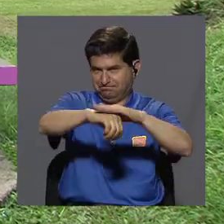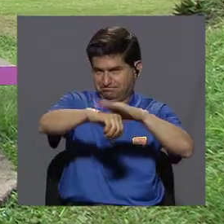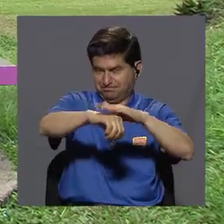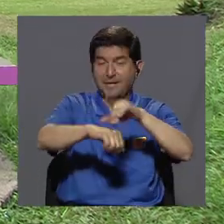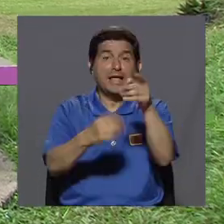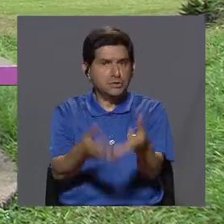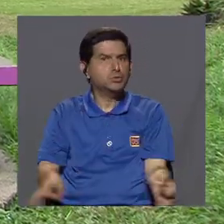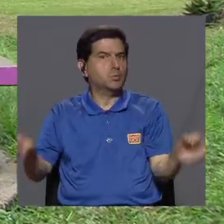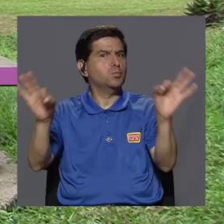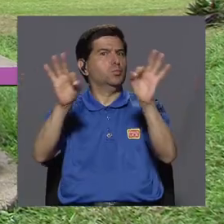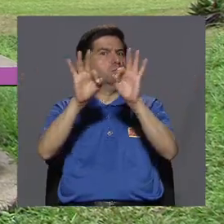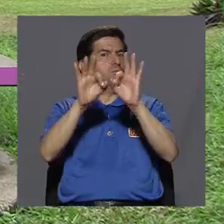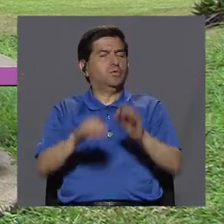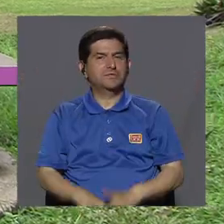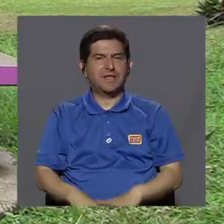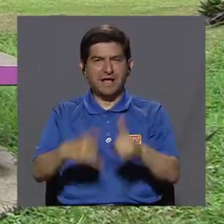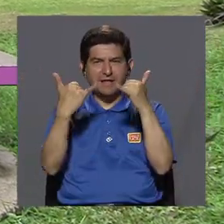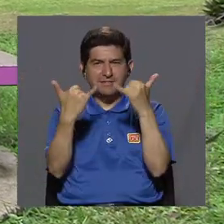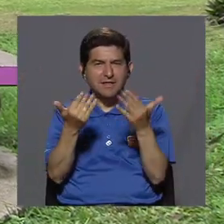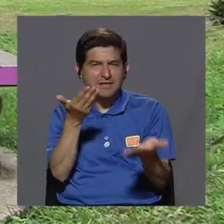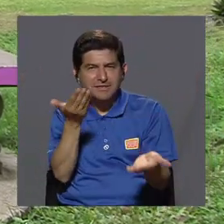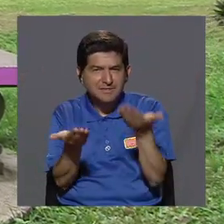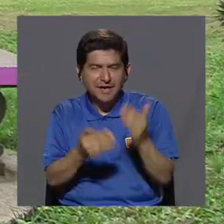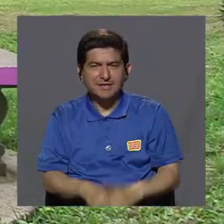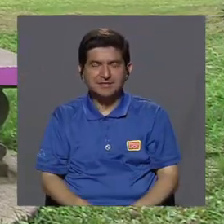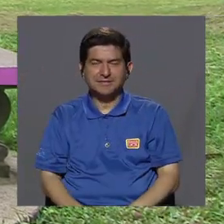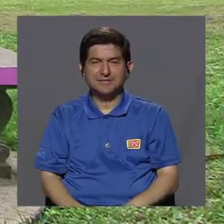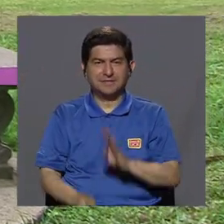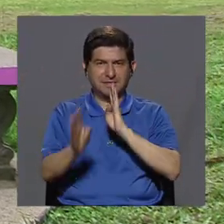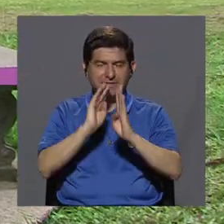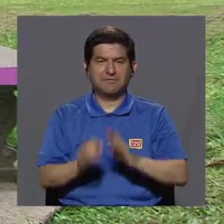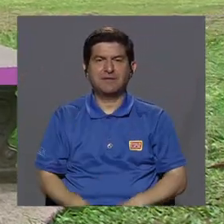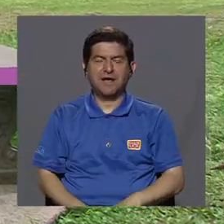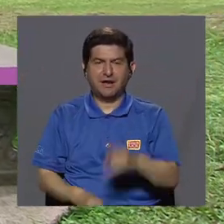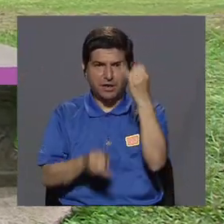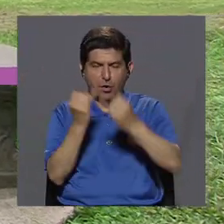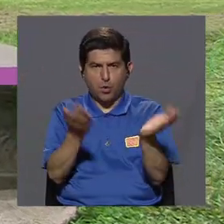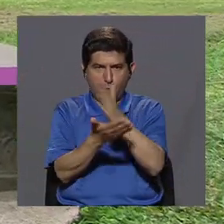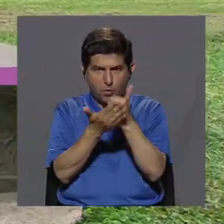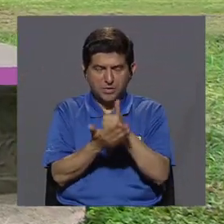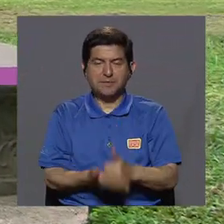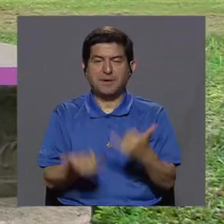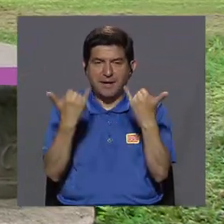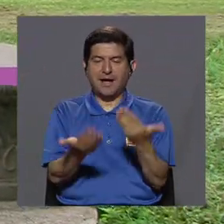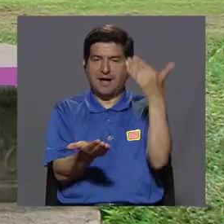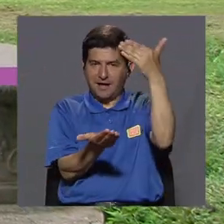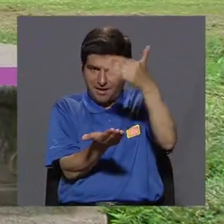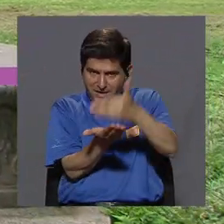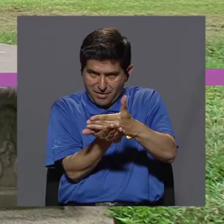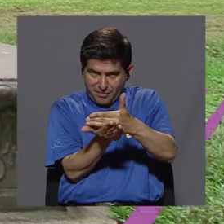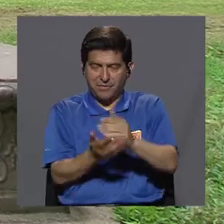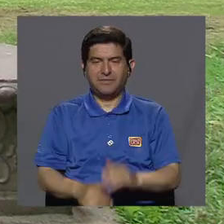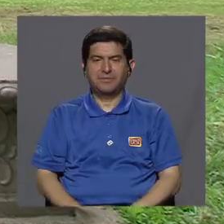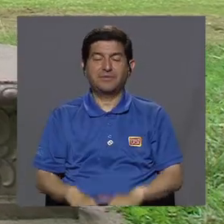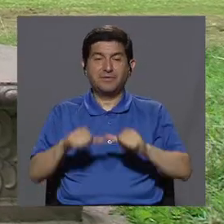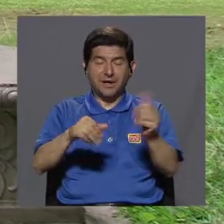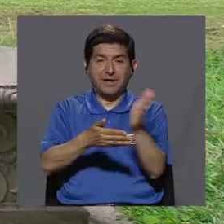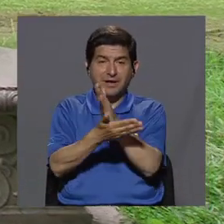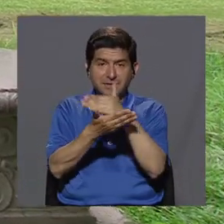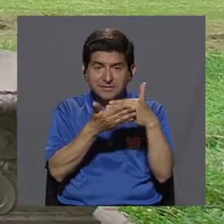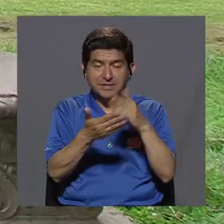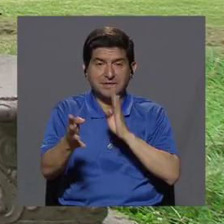Hagamos una cosita, eso es muy importante, y eso ya viene ya como en lo que vamos a hablar en el último, en nuestro último bloque, vamos a hacer una pausa,